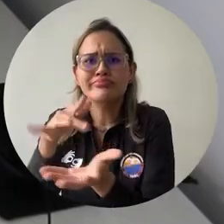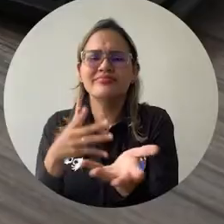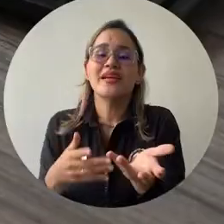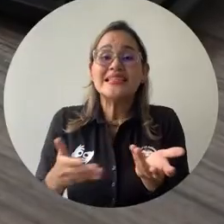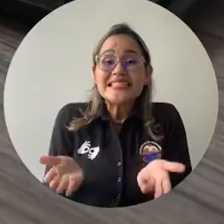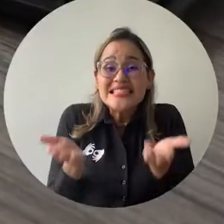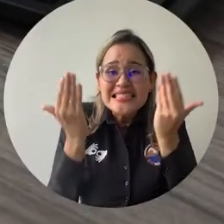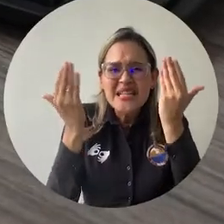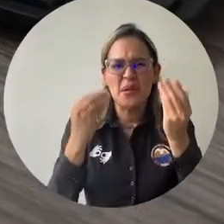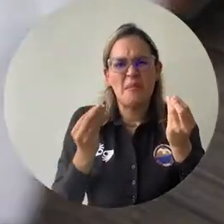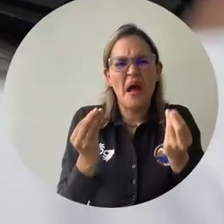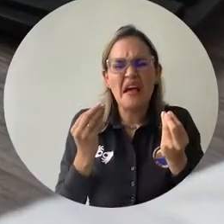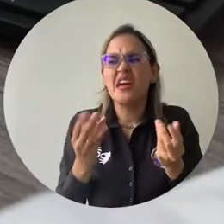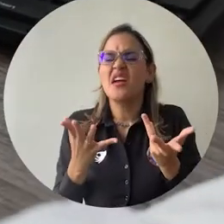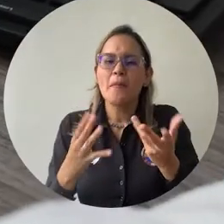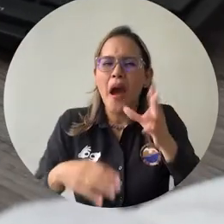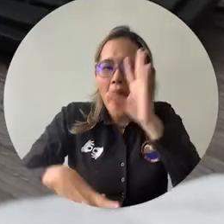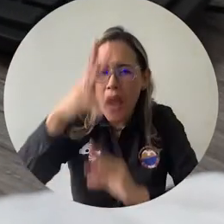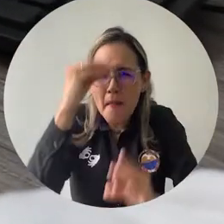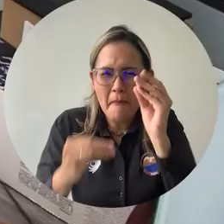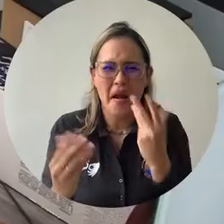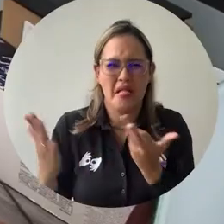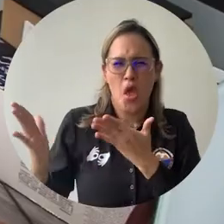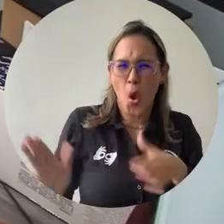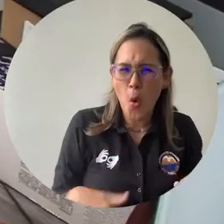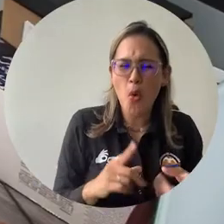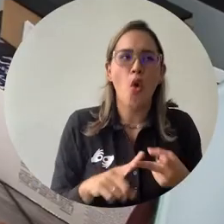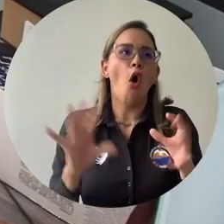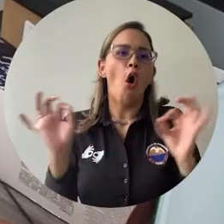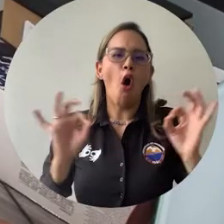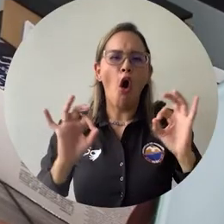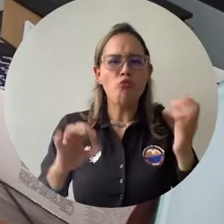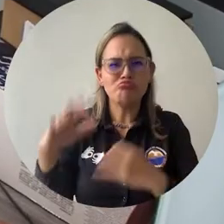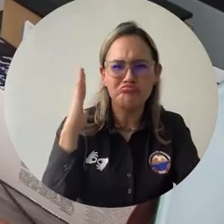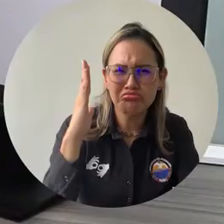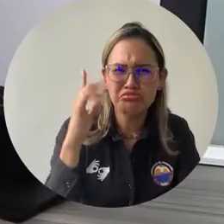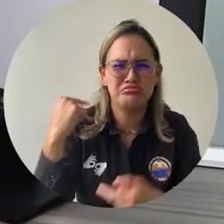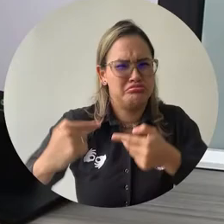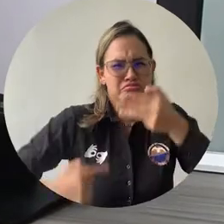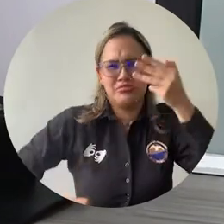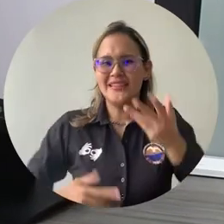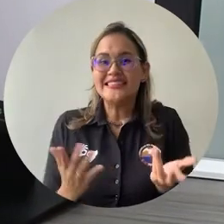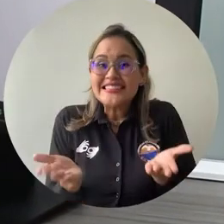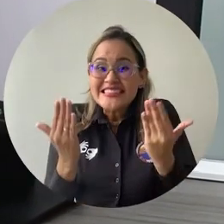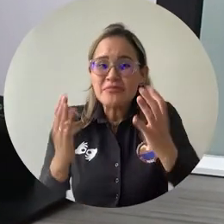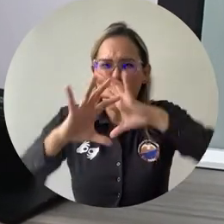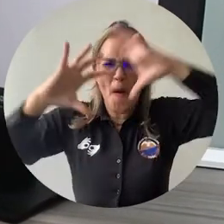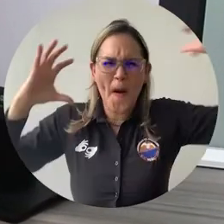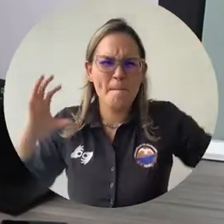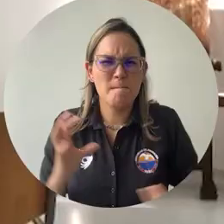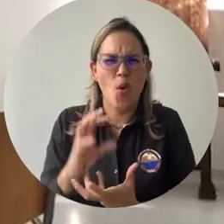proyectos, intercambios académicos, cursos cortos o eventos en diferentes países alrededor del mundo.